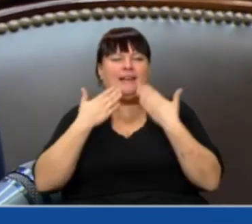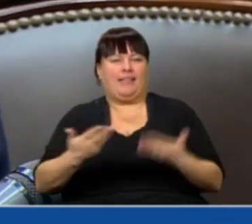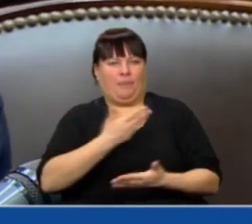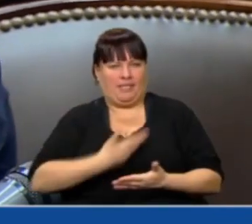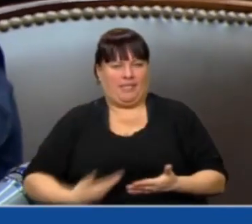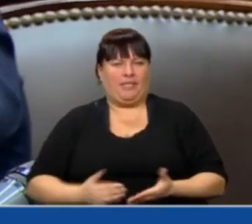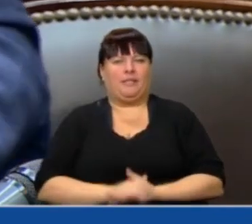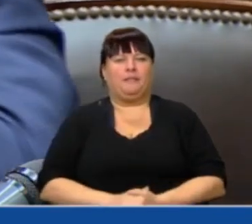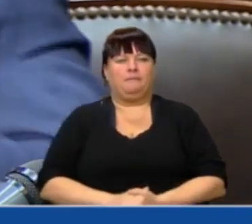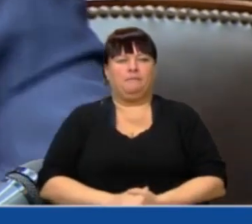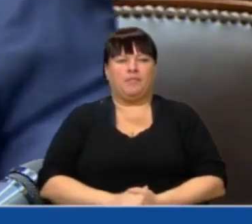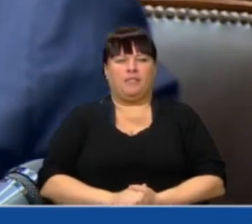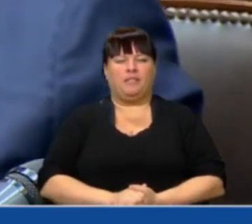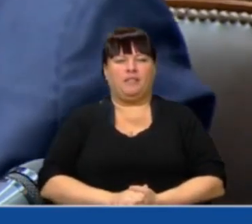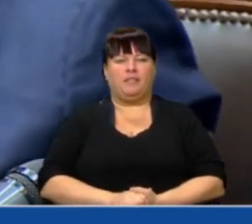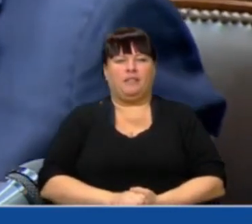señor Presidente.